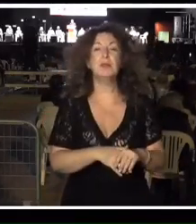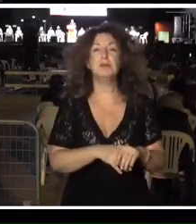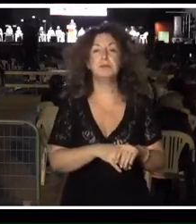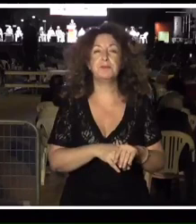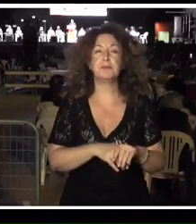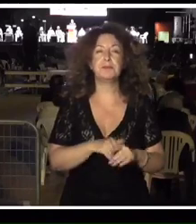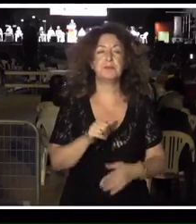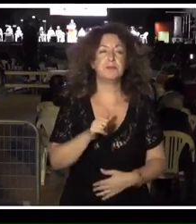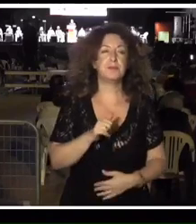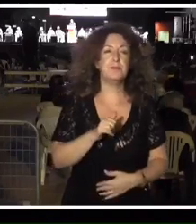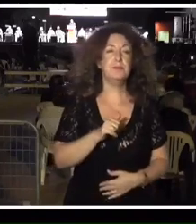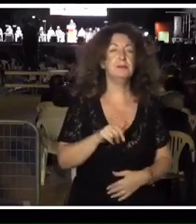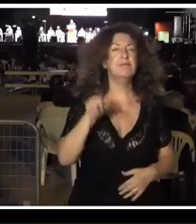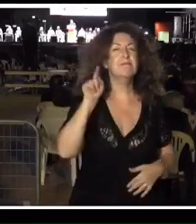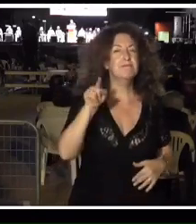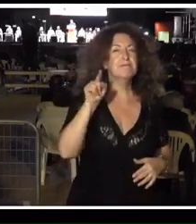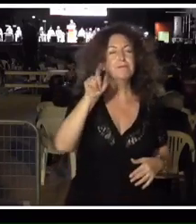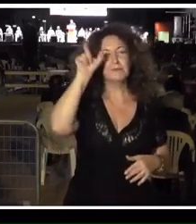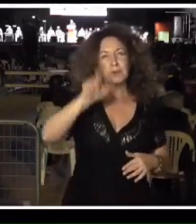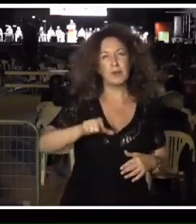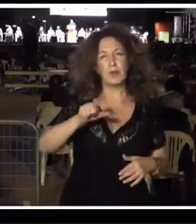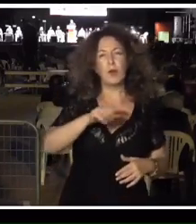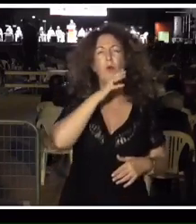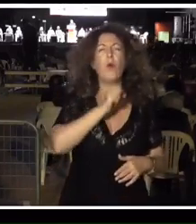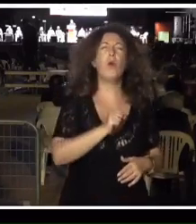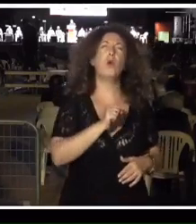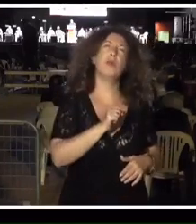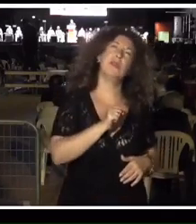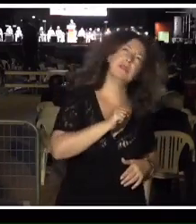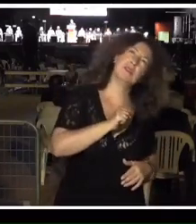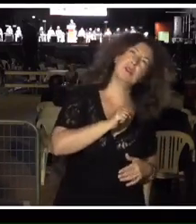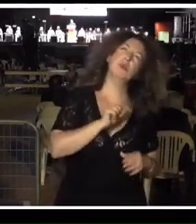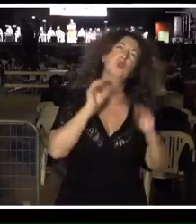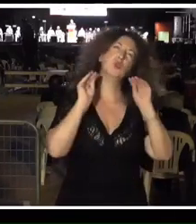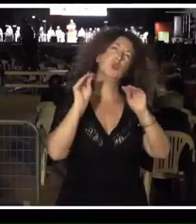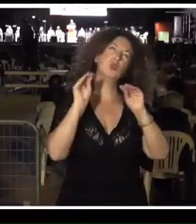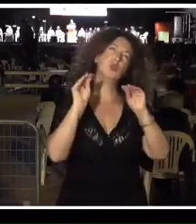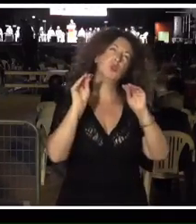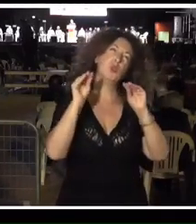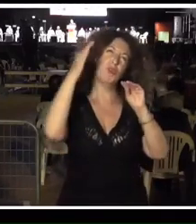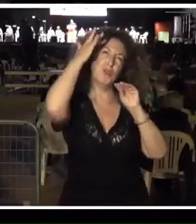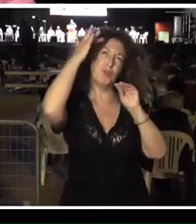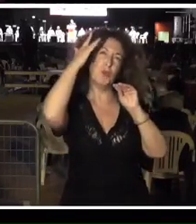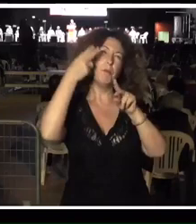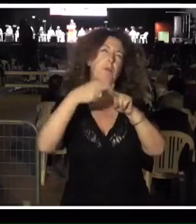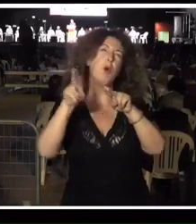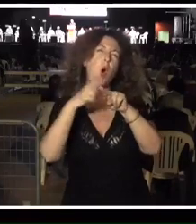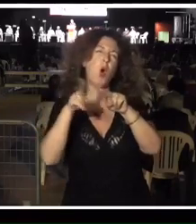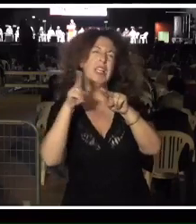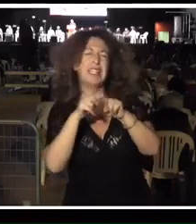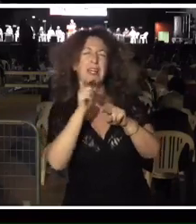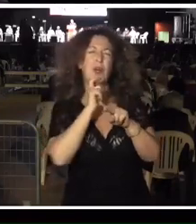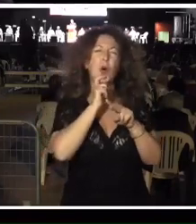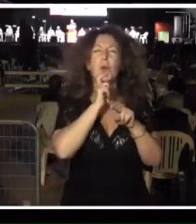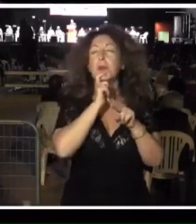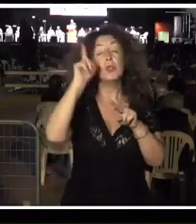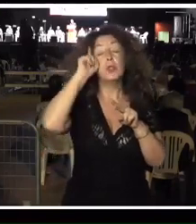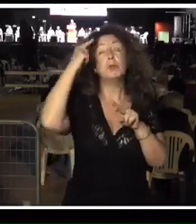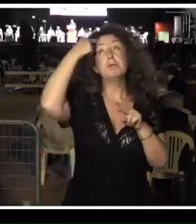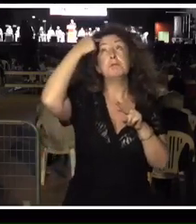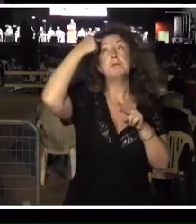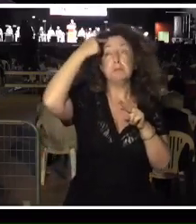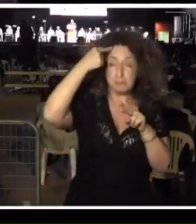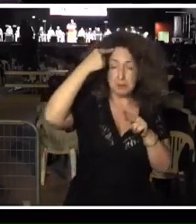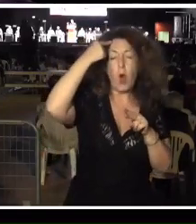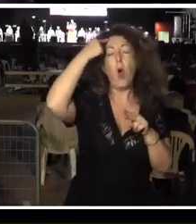cómo él entendía también la acción política. Él, quizás, no sé si de manera consciente o inconsciente,